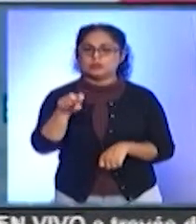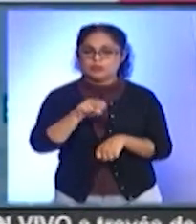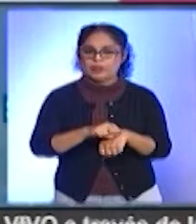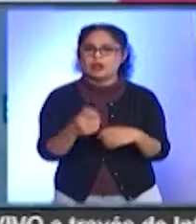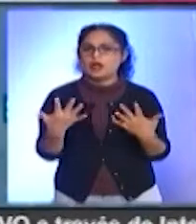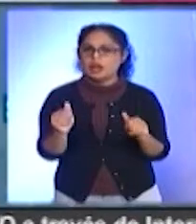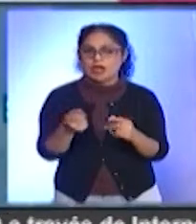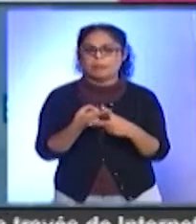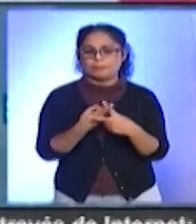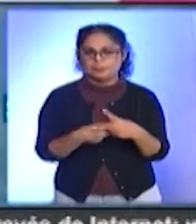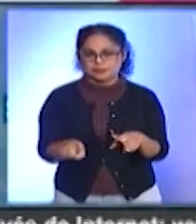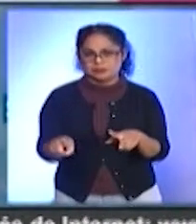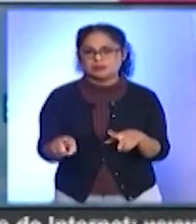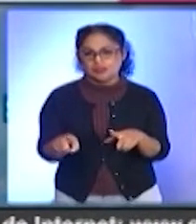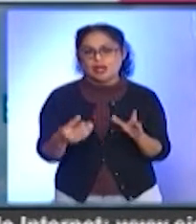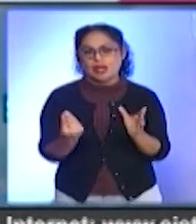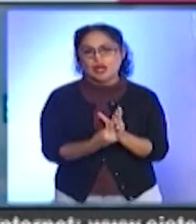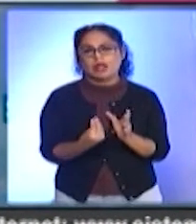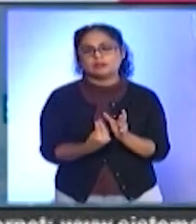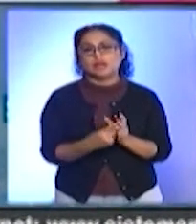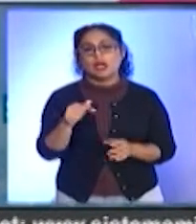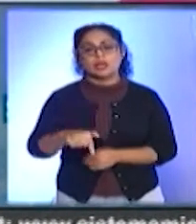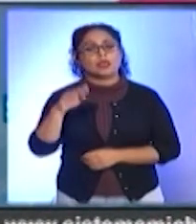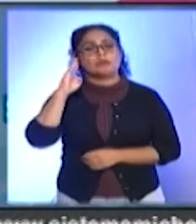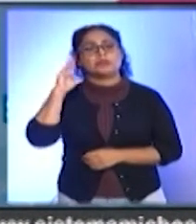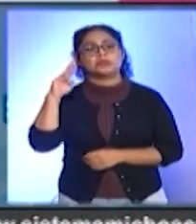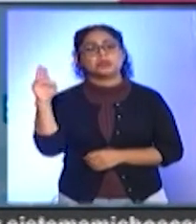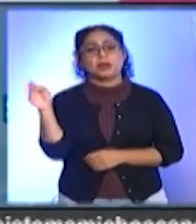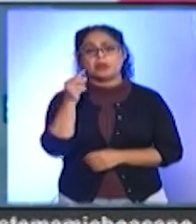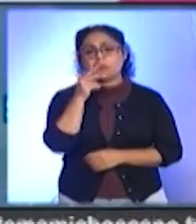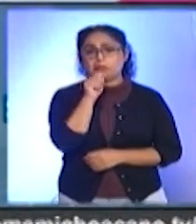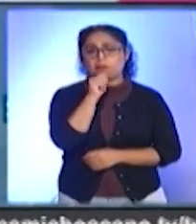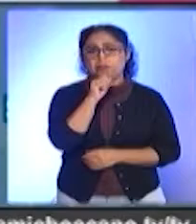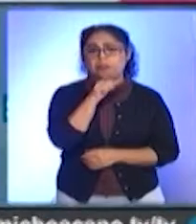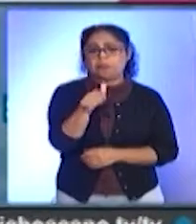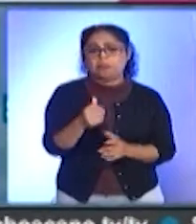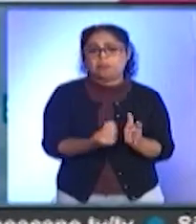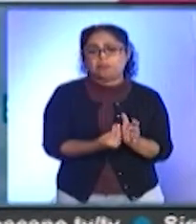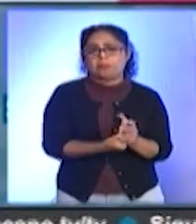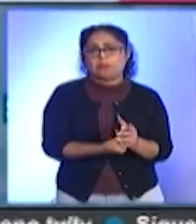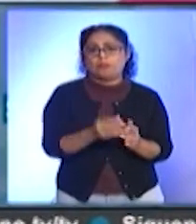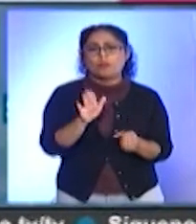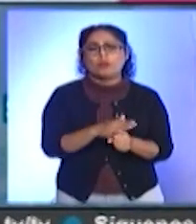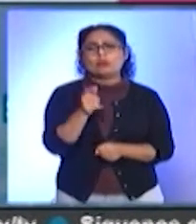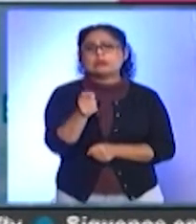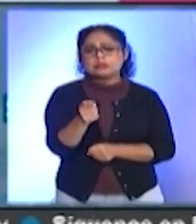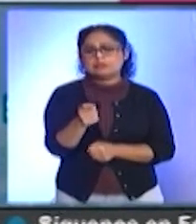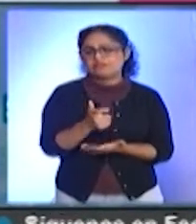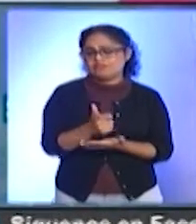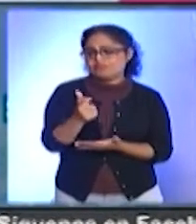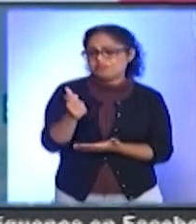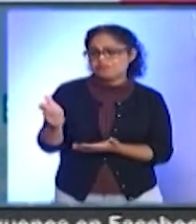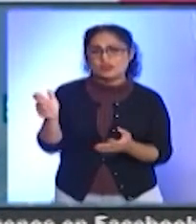ciclo escolar en todo el país, pero en Michoacán las niñas y los niños se han quedado sin clases porque no se ha cumplido su compromiso